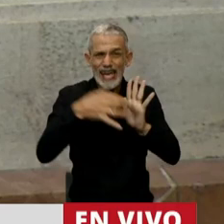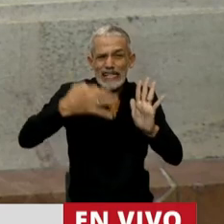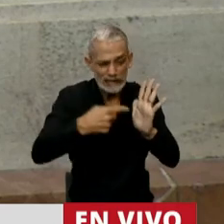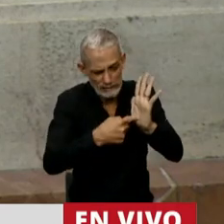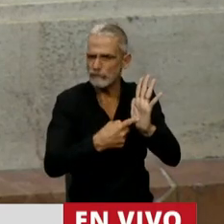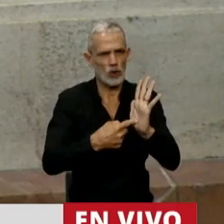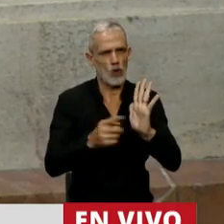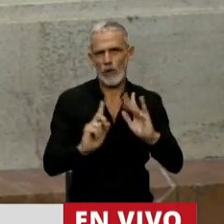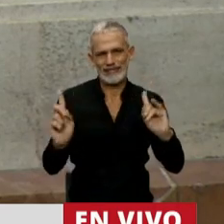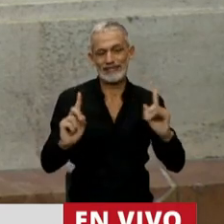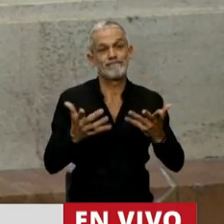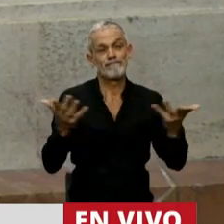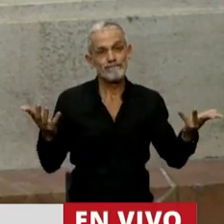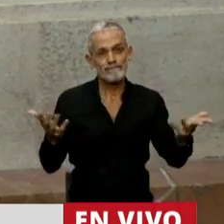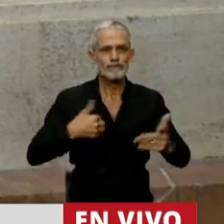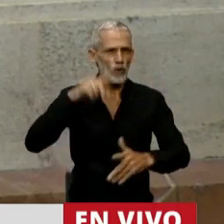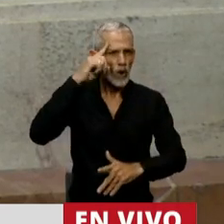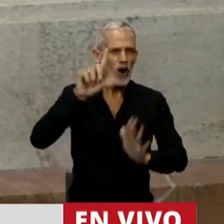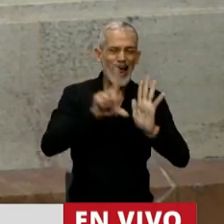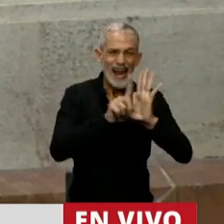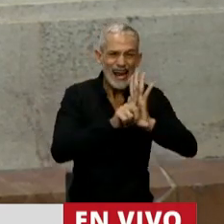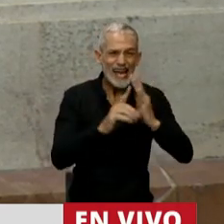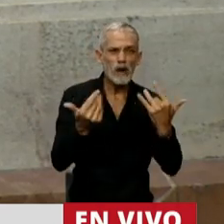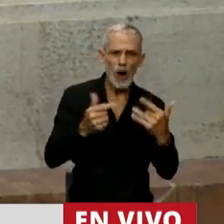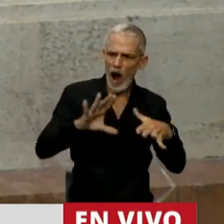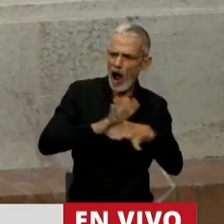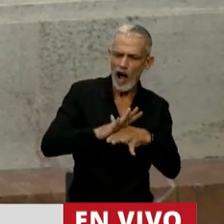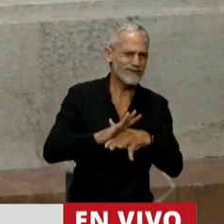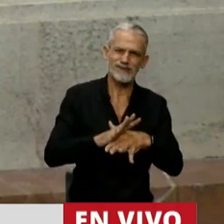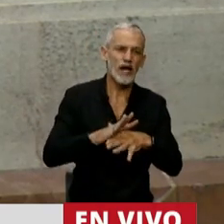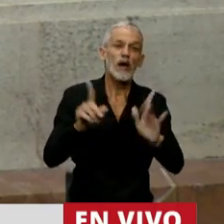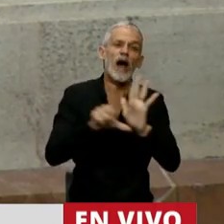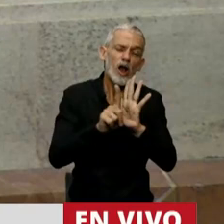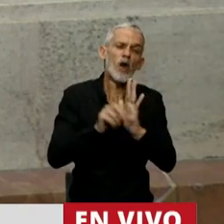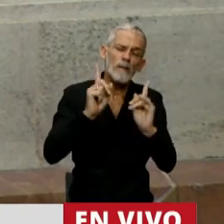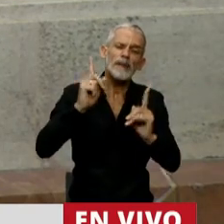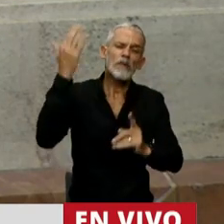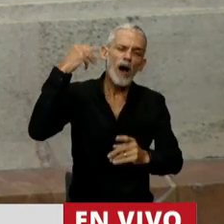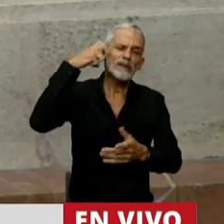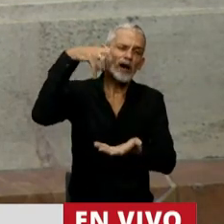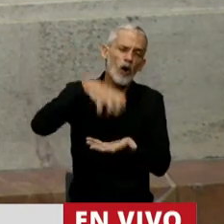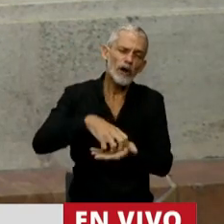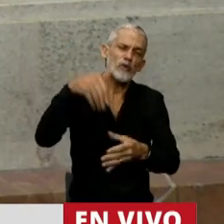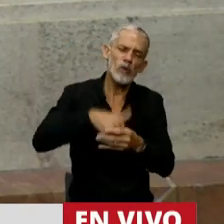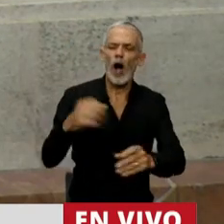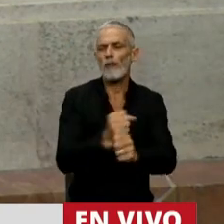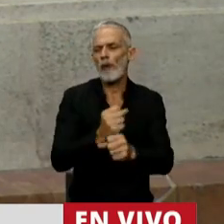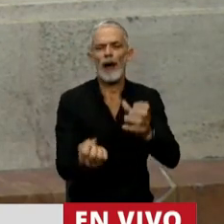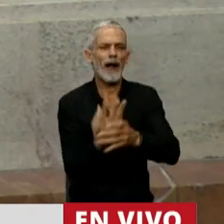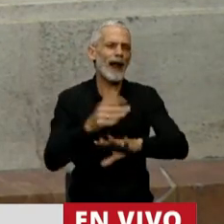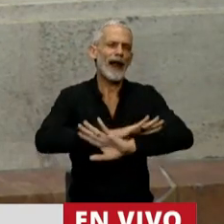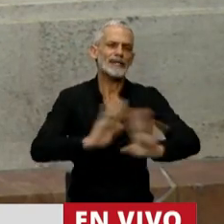en muchos casos va a ser inaplicable. Va a pasar como en muchas otras leyes que votó este Congreso, como